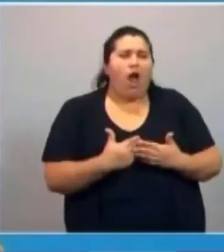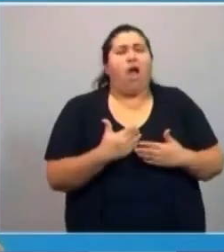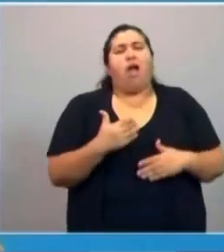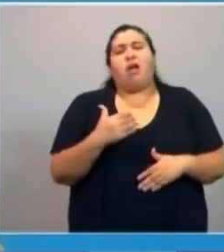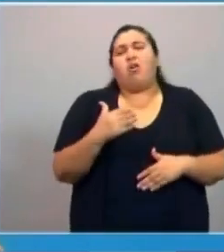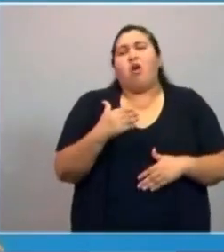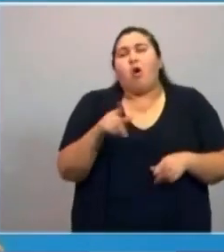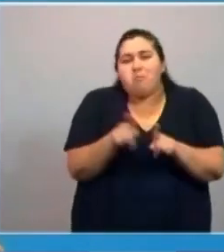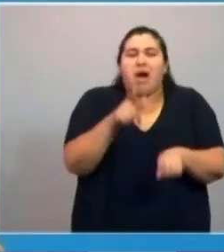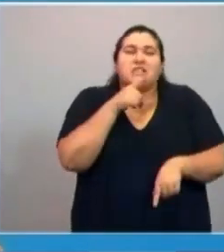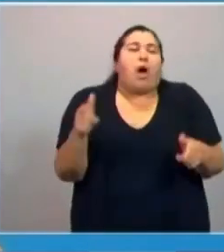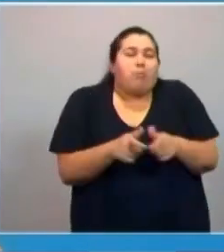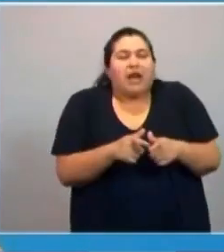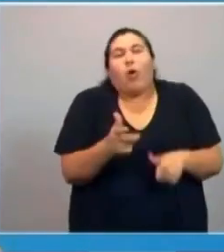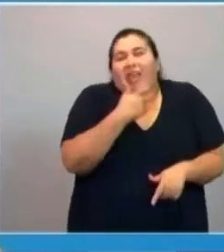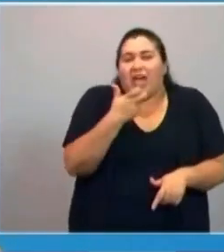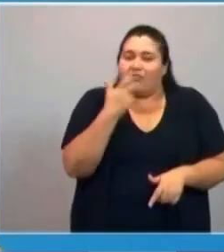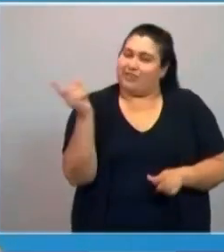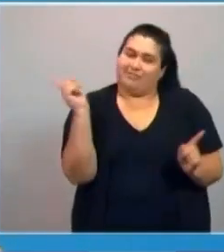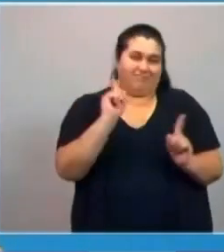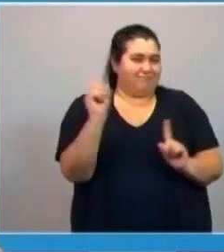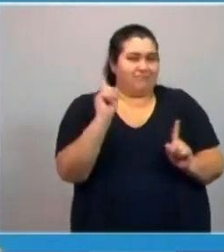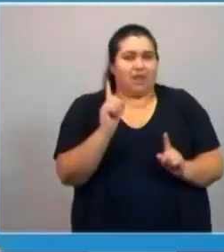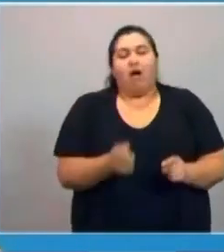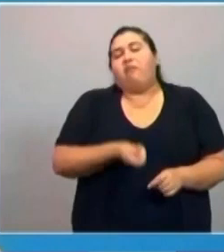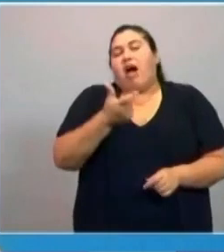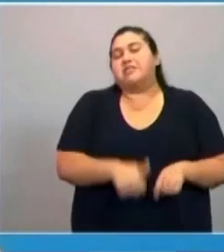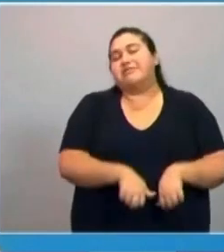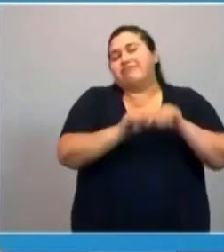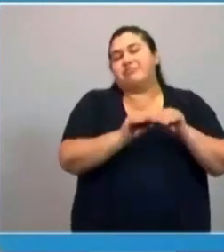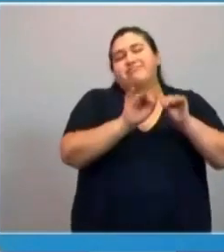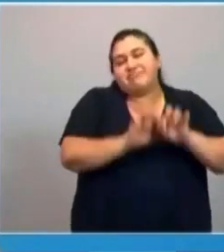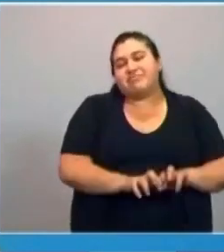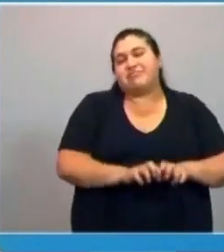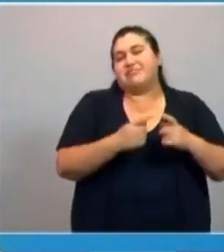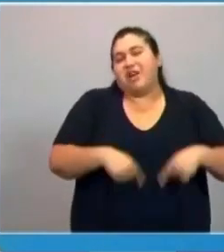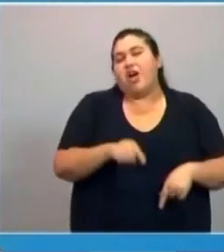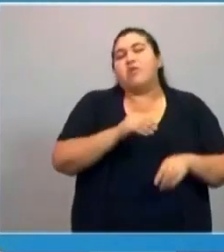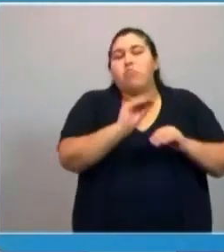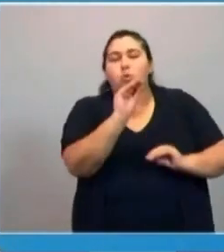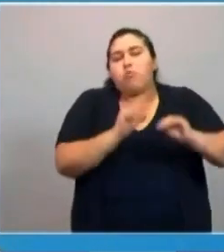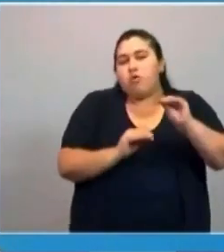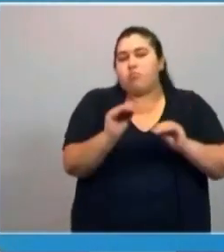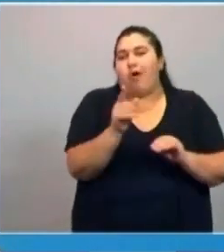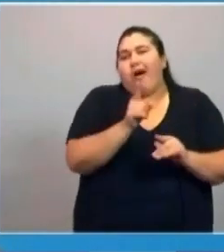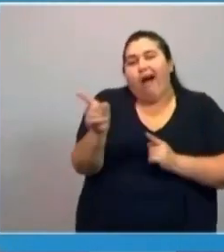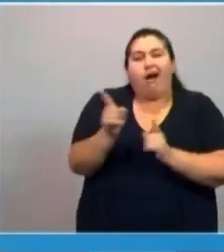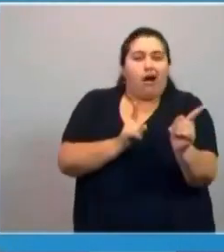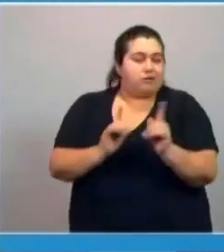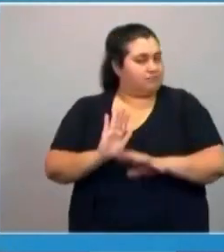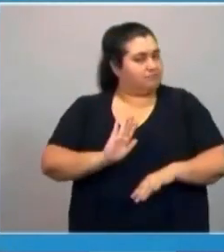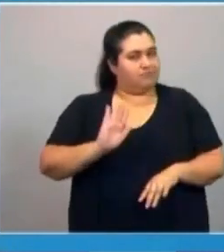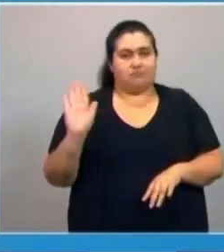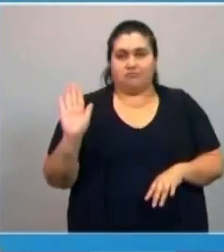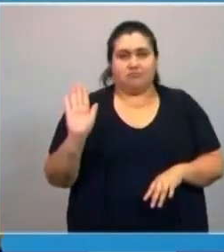serie de Netflix. No es algo que se resuelva por las redes sociales, tuiteando o agrediendo. Vamos a invocar los